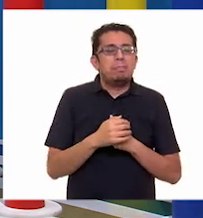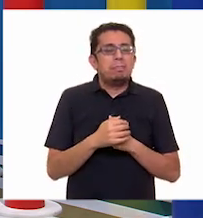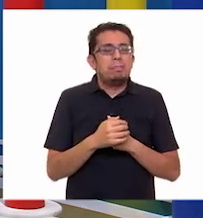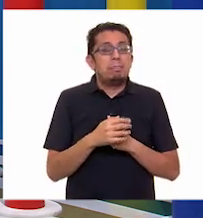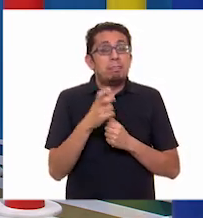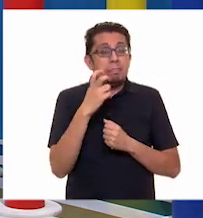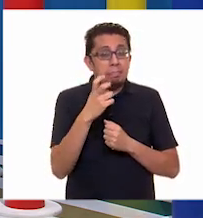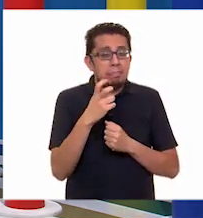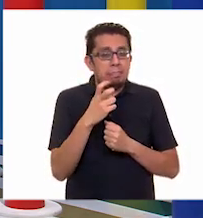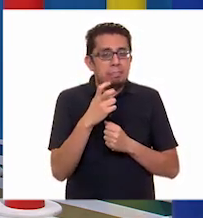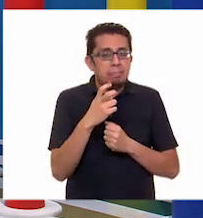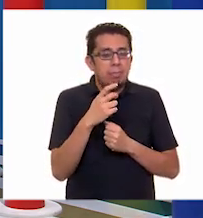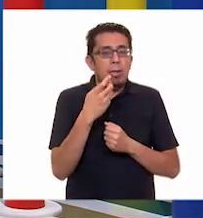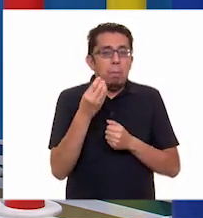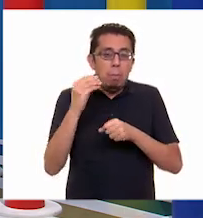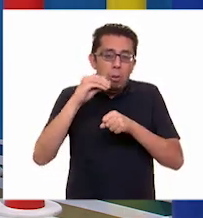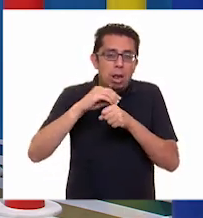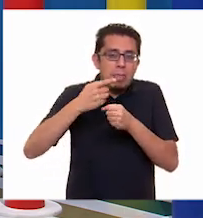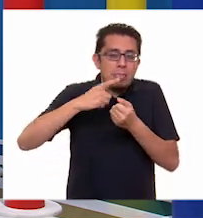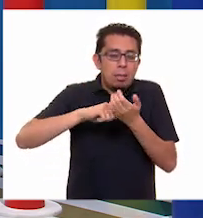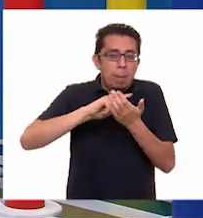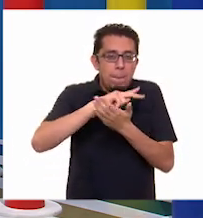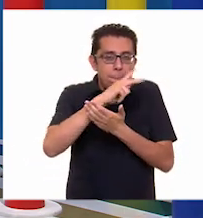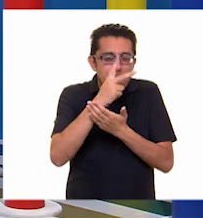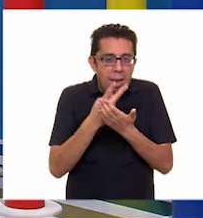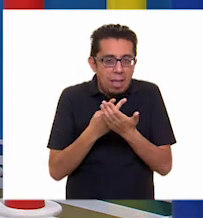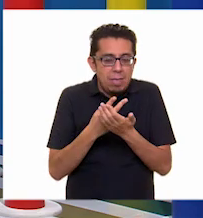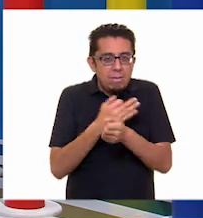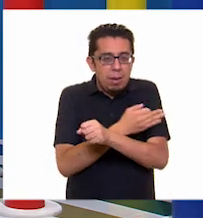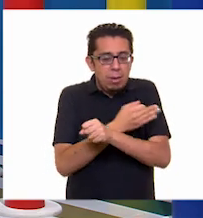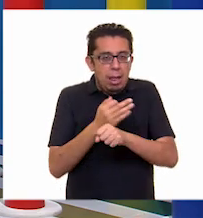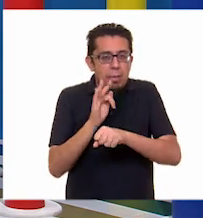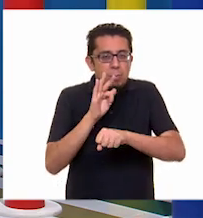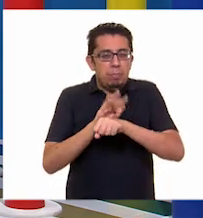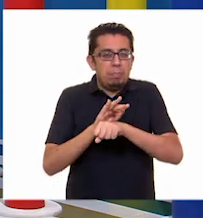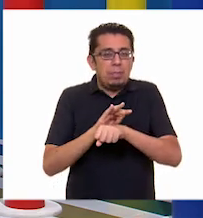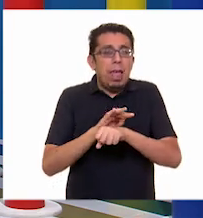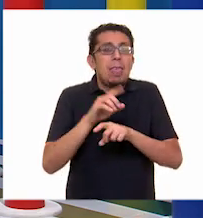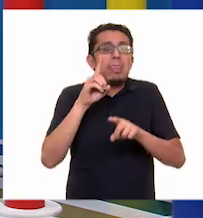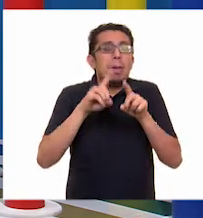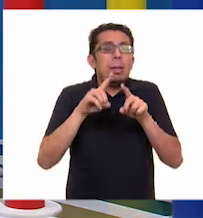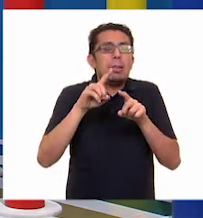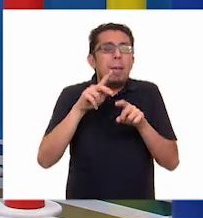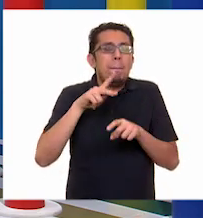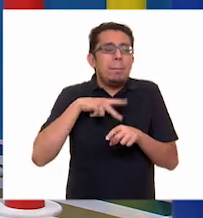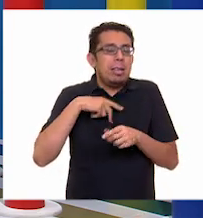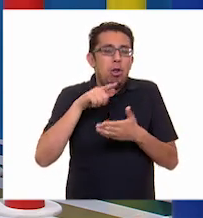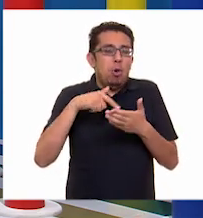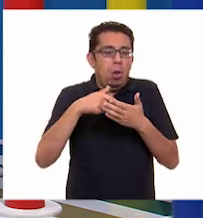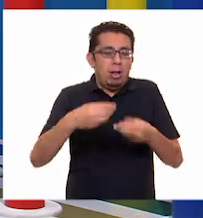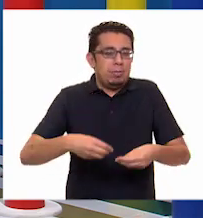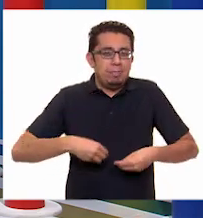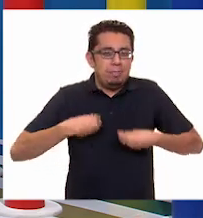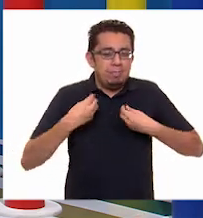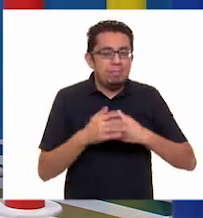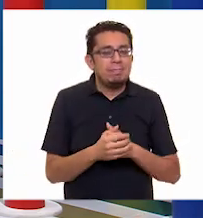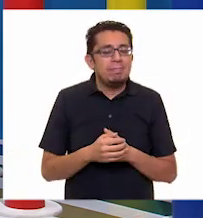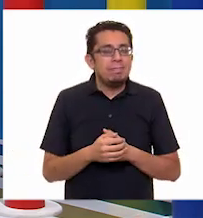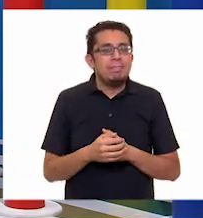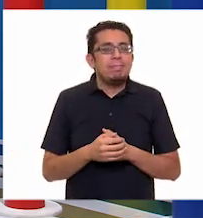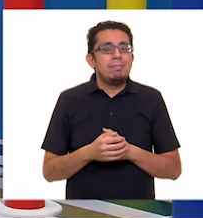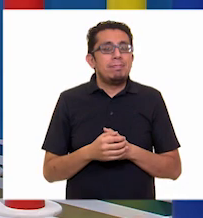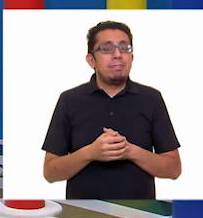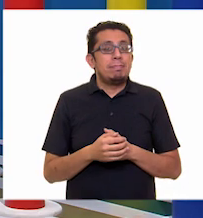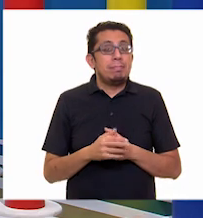verán reflejadas en el plan familiar de protección que dependerá de la ubicación geográfica. No perdamos de vista